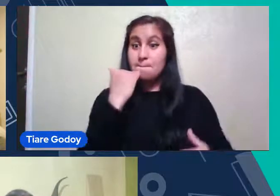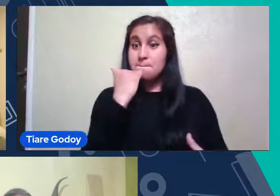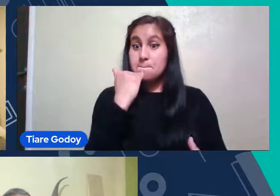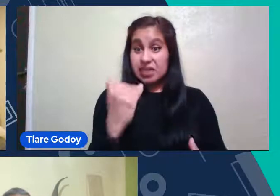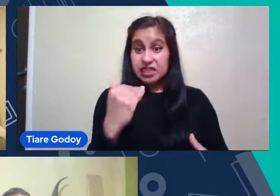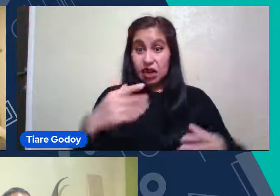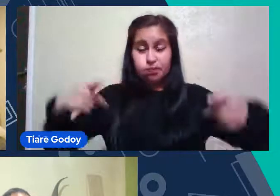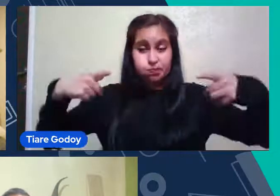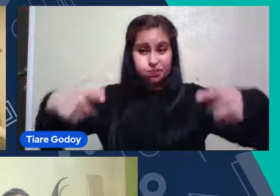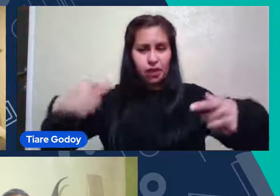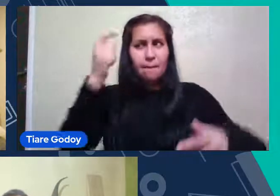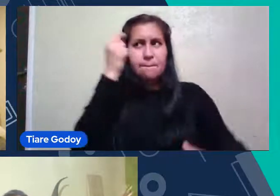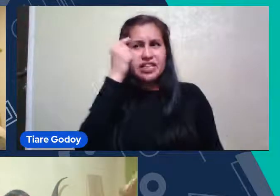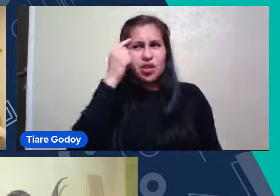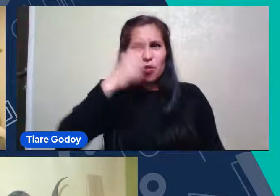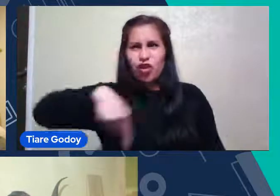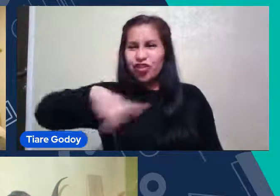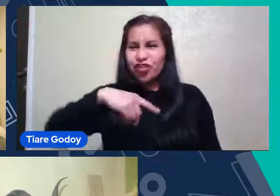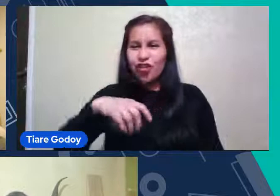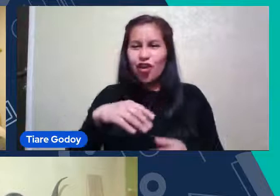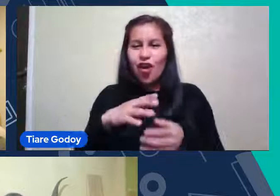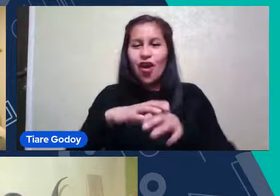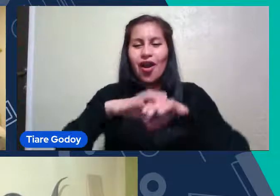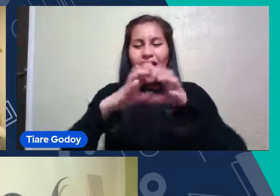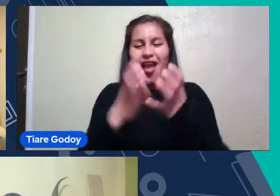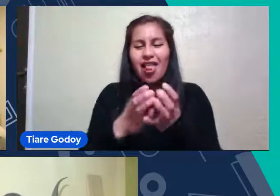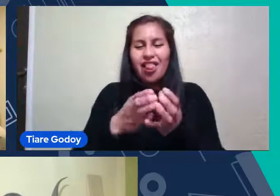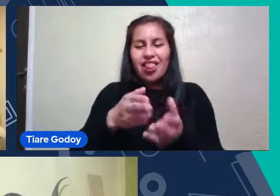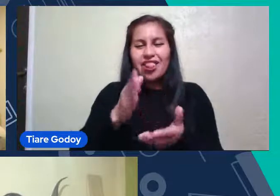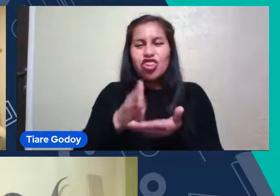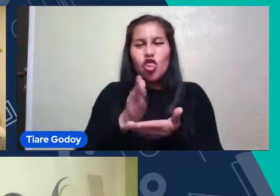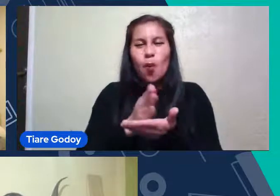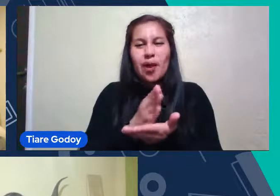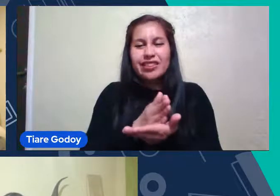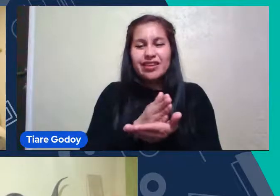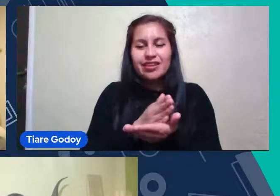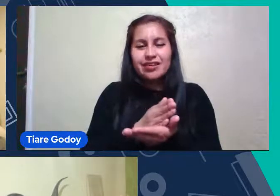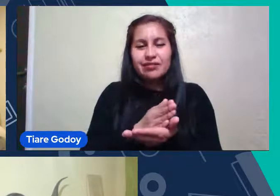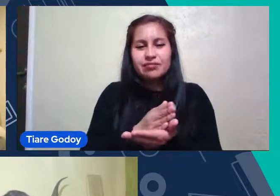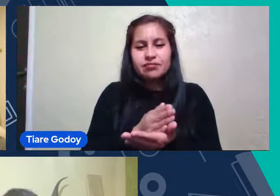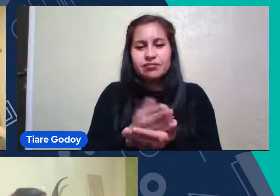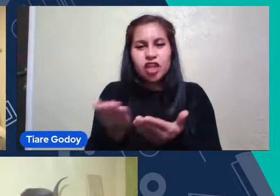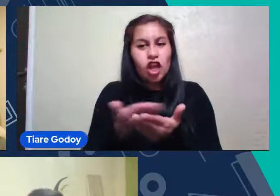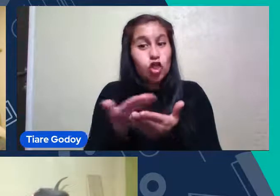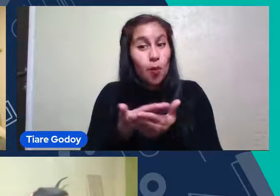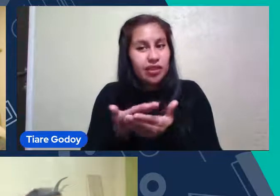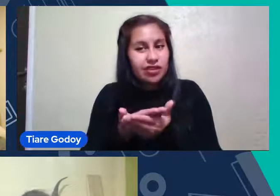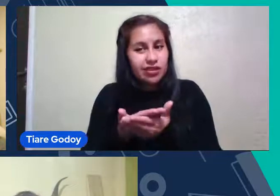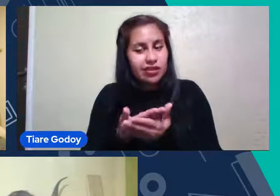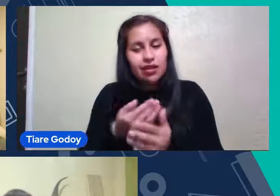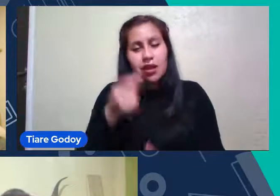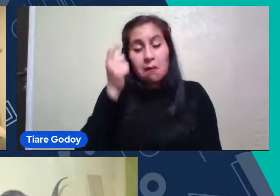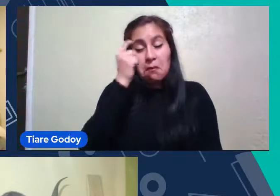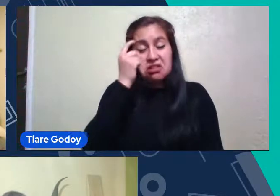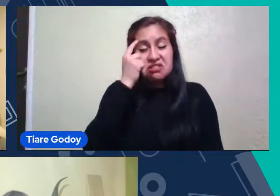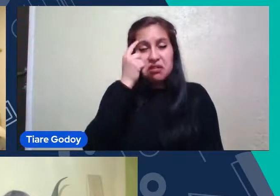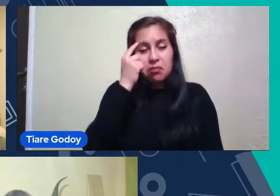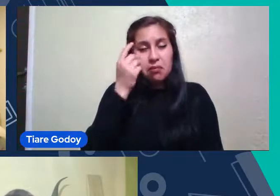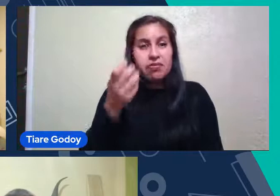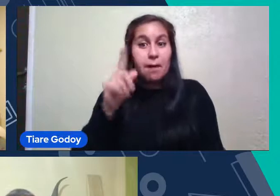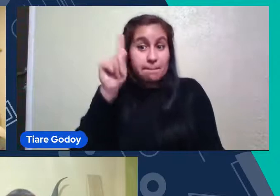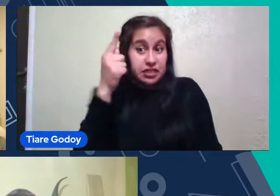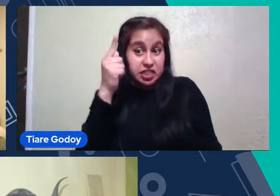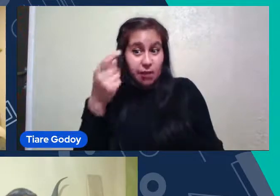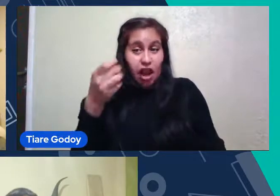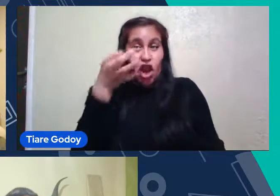Entonces ¿Cómo Saben Que La Pisa Es Redonda? ¿Cómo Sabemos Eso? Bueno Lo Principal Es Observar El Cielo